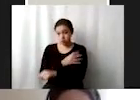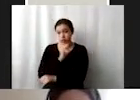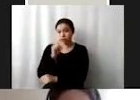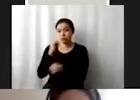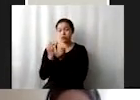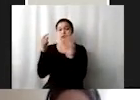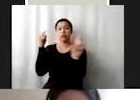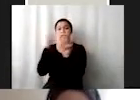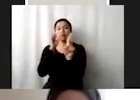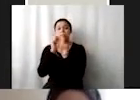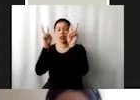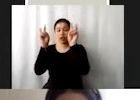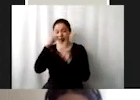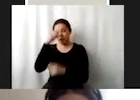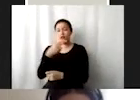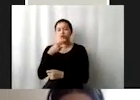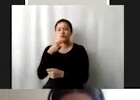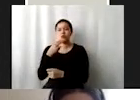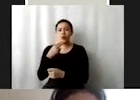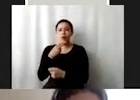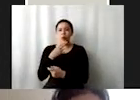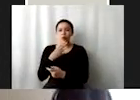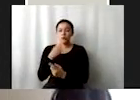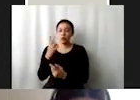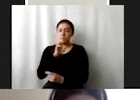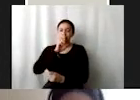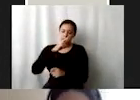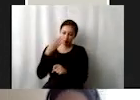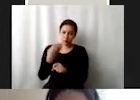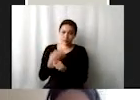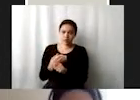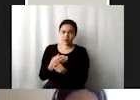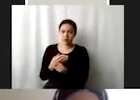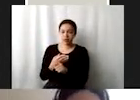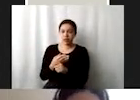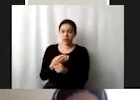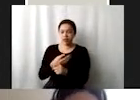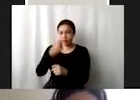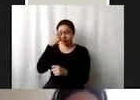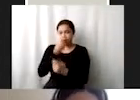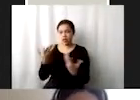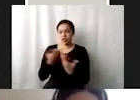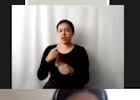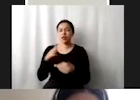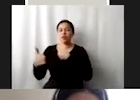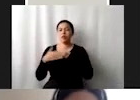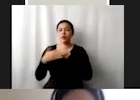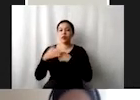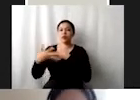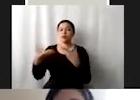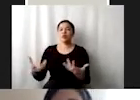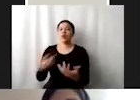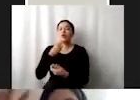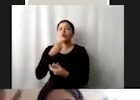sobre su uso considerable y responsables garantizando la sostenibilidad de la extracción y el